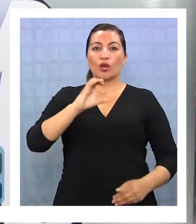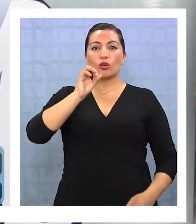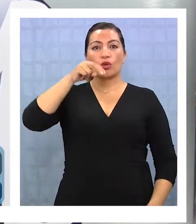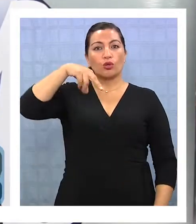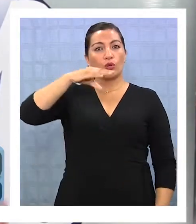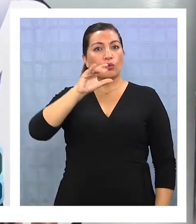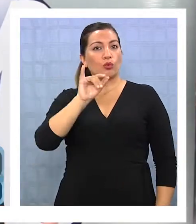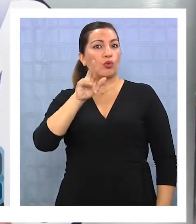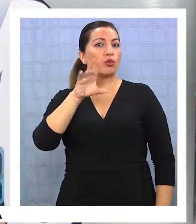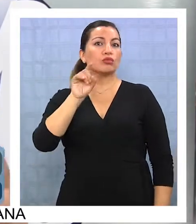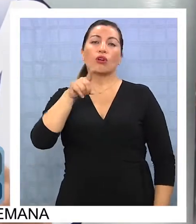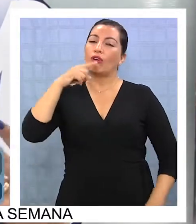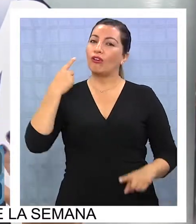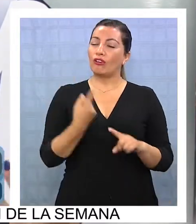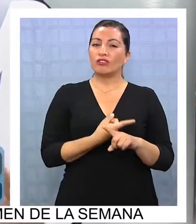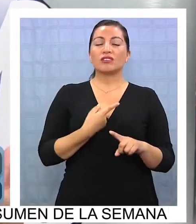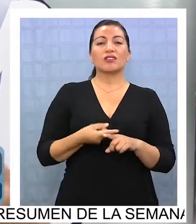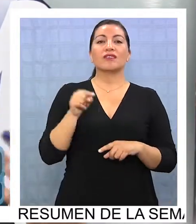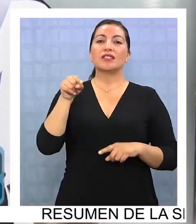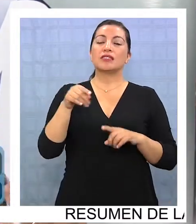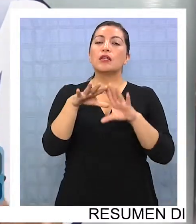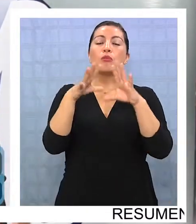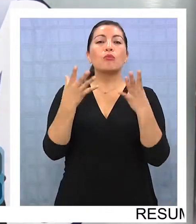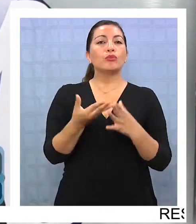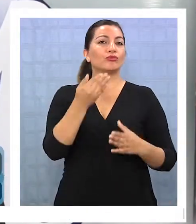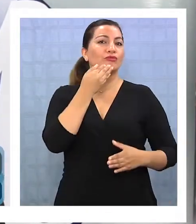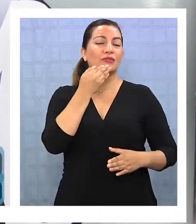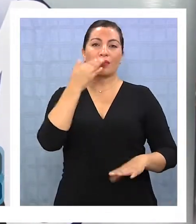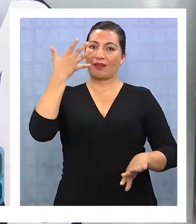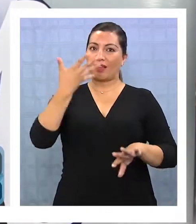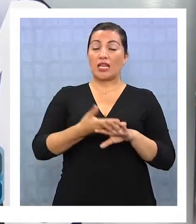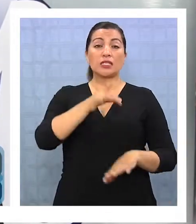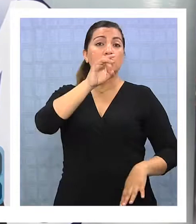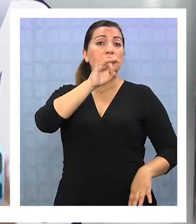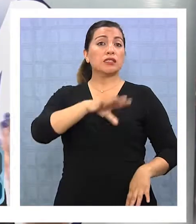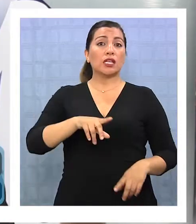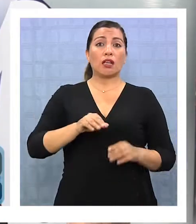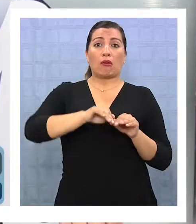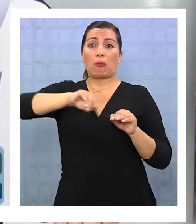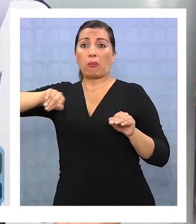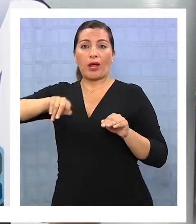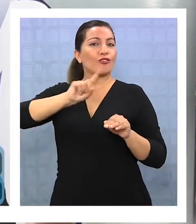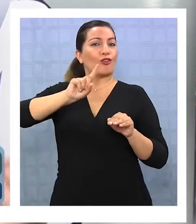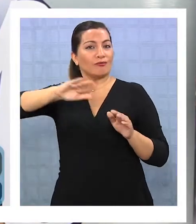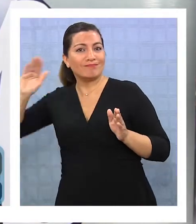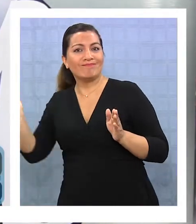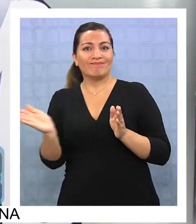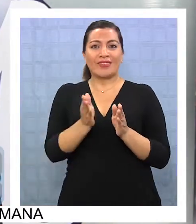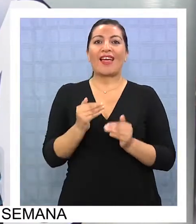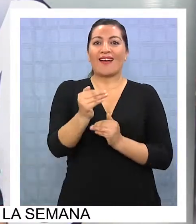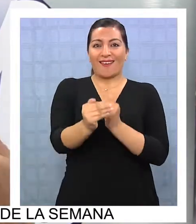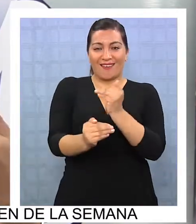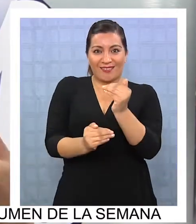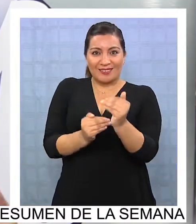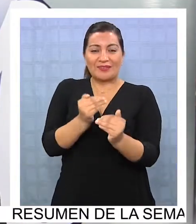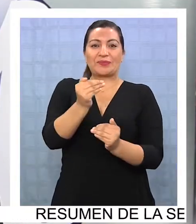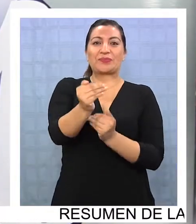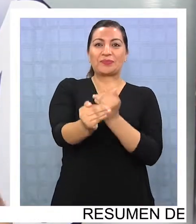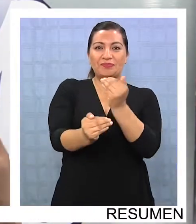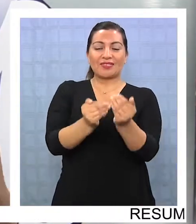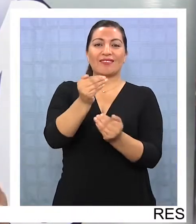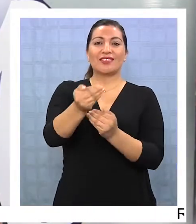y, de nuevo, esto es algo que está pasando en el mundo también y en el que Chile no está quedando atrás, muy por el contrario, está